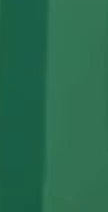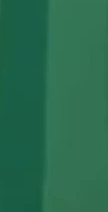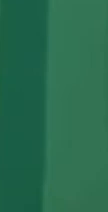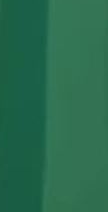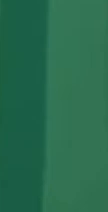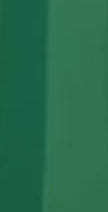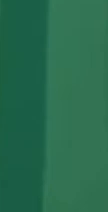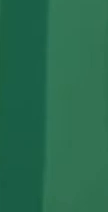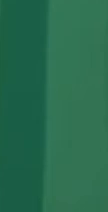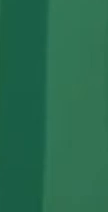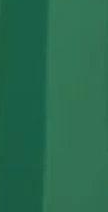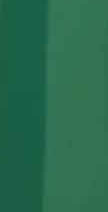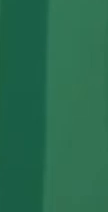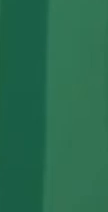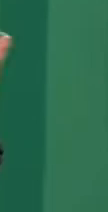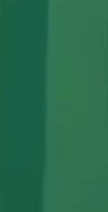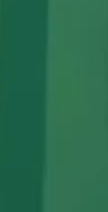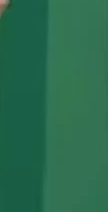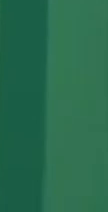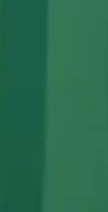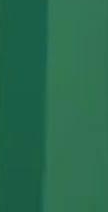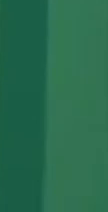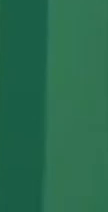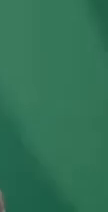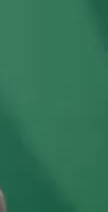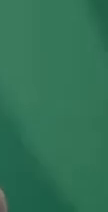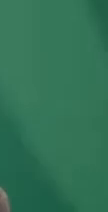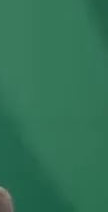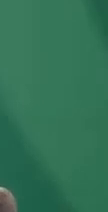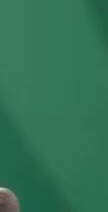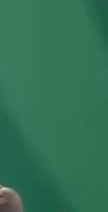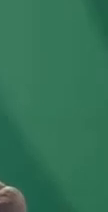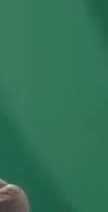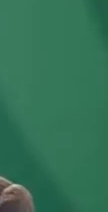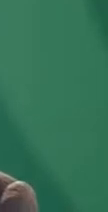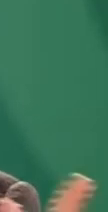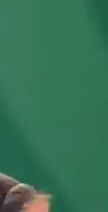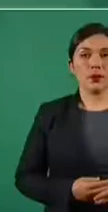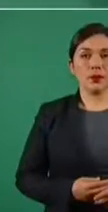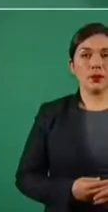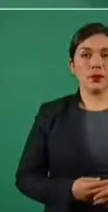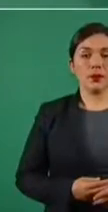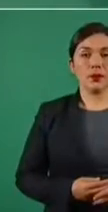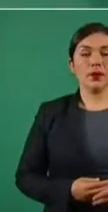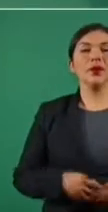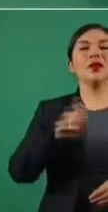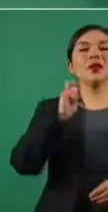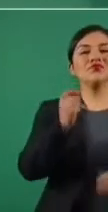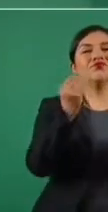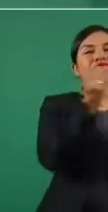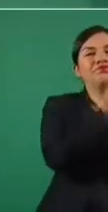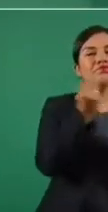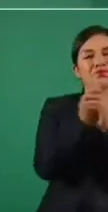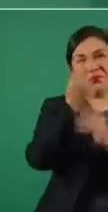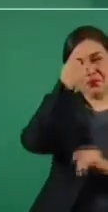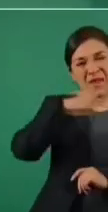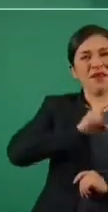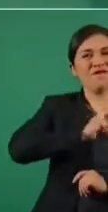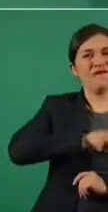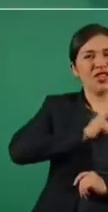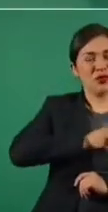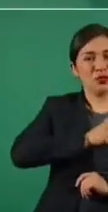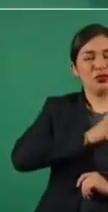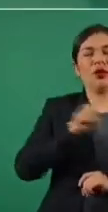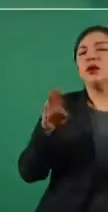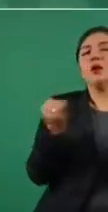Ninguna de ellas, ni siquiera la delta que ha sido la más popular en los medios, se ha demostrado que sea más agresiva, más